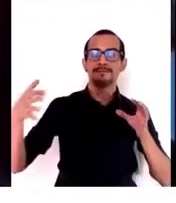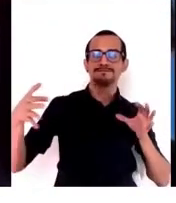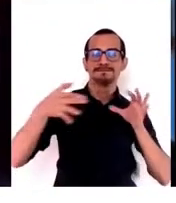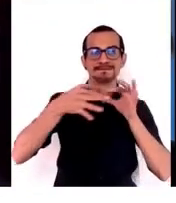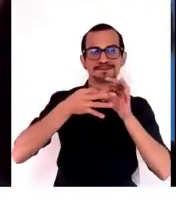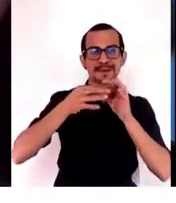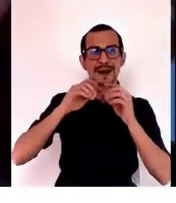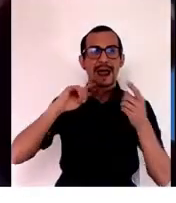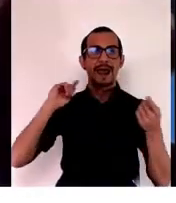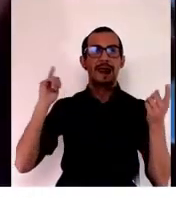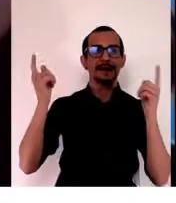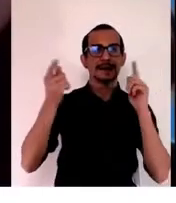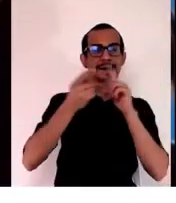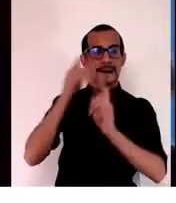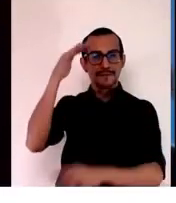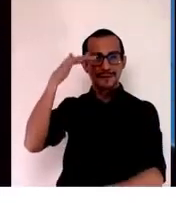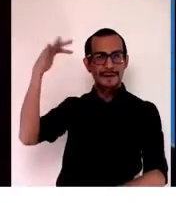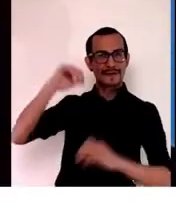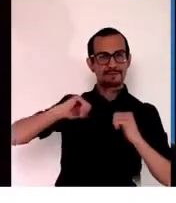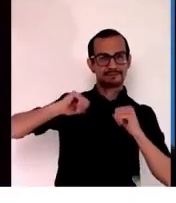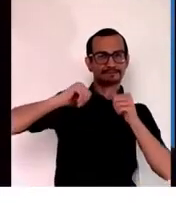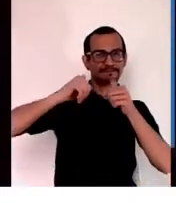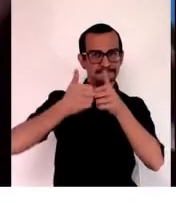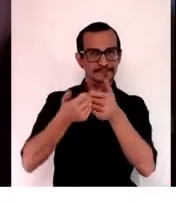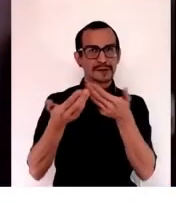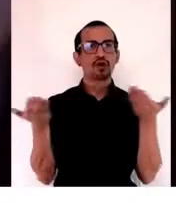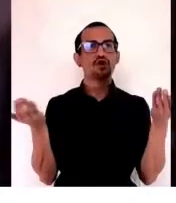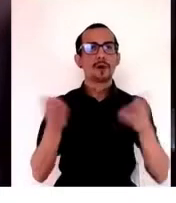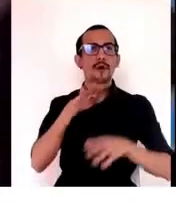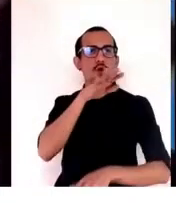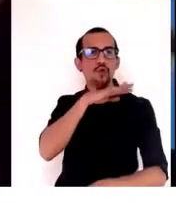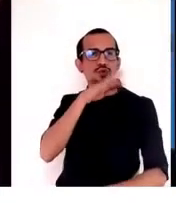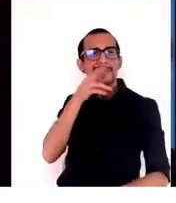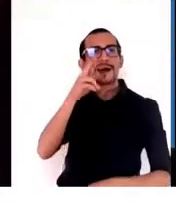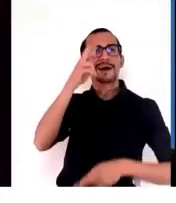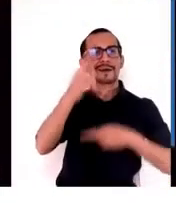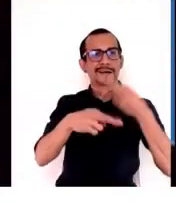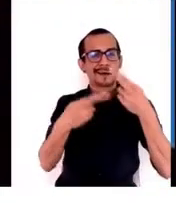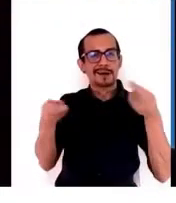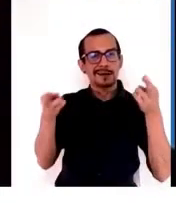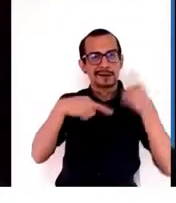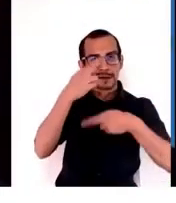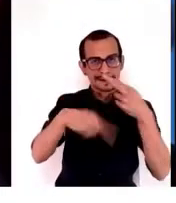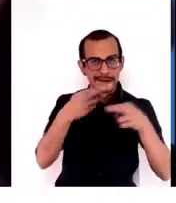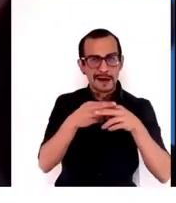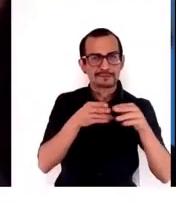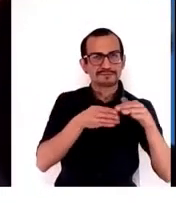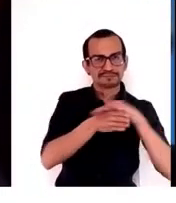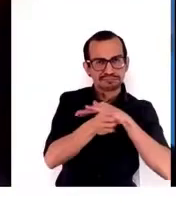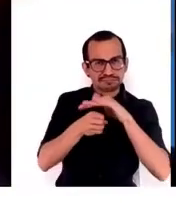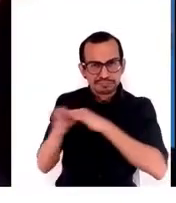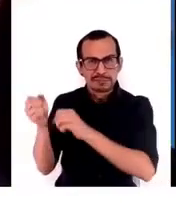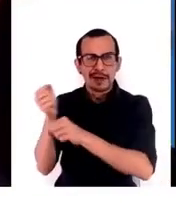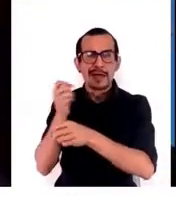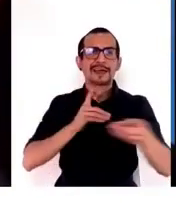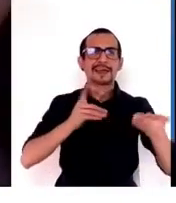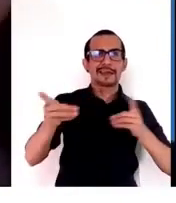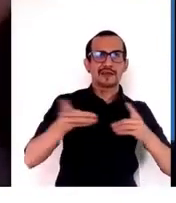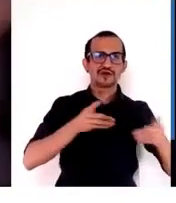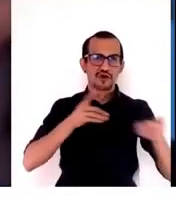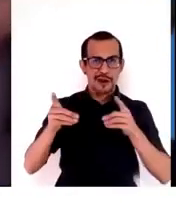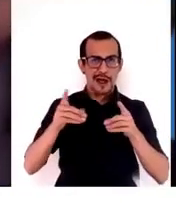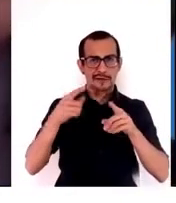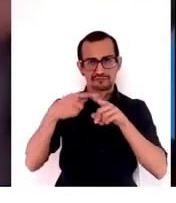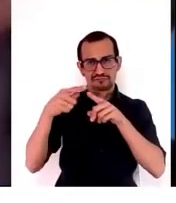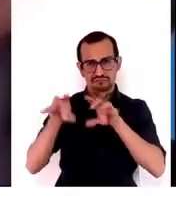a través de reducir, reutilizar, reciclar, gestionar los riesgos a